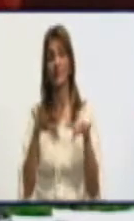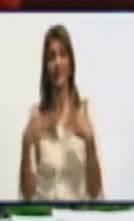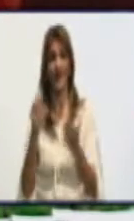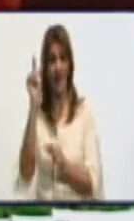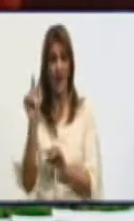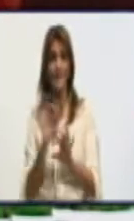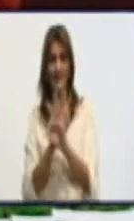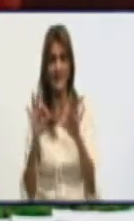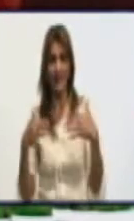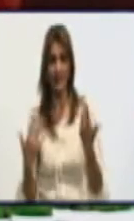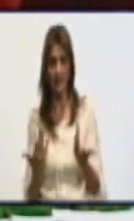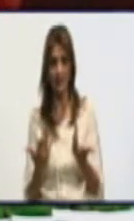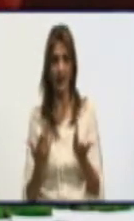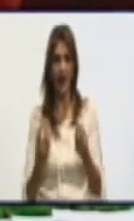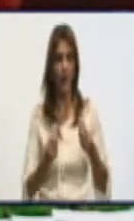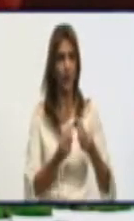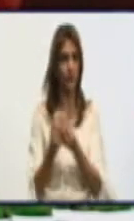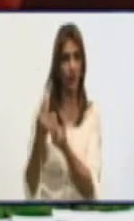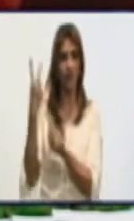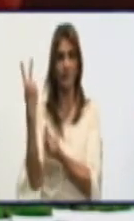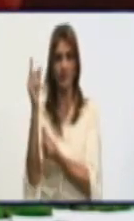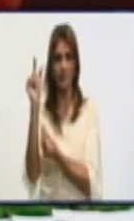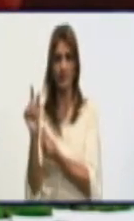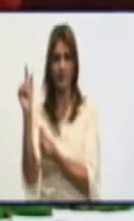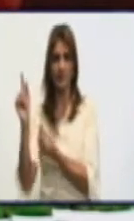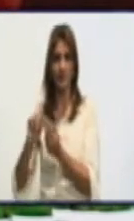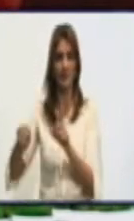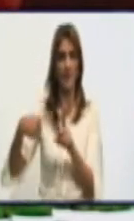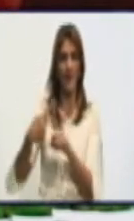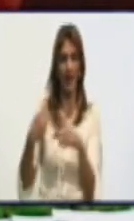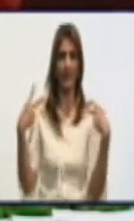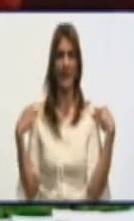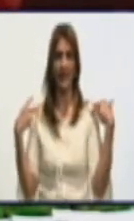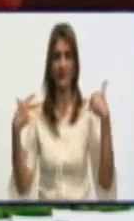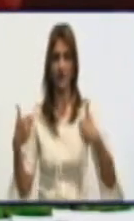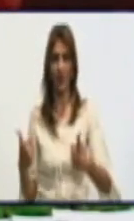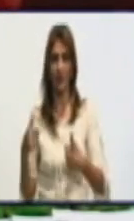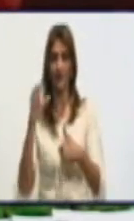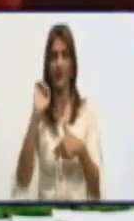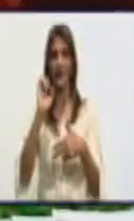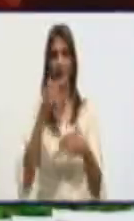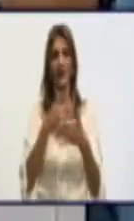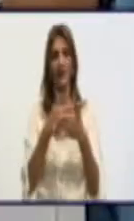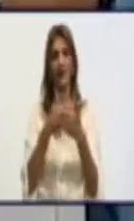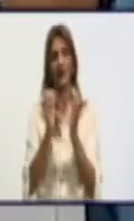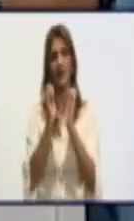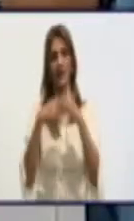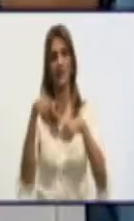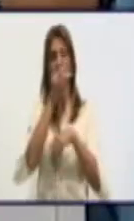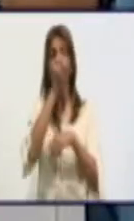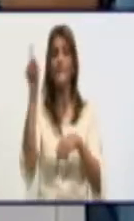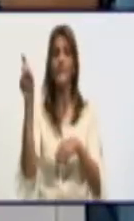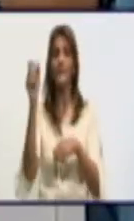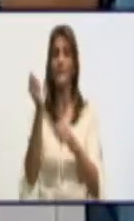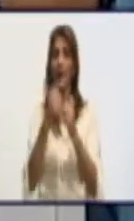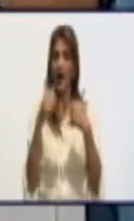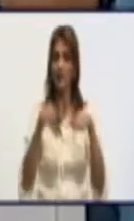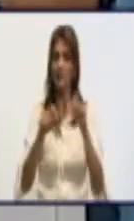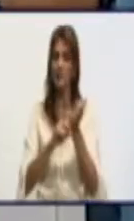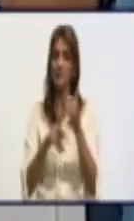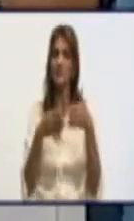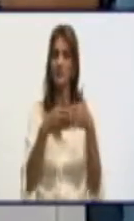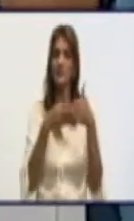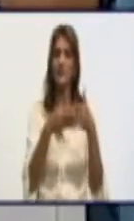de Arnel González Fernández, director de la Unidad Empresarial de Base de la Empresa Cubana del Pan en Granma,